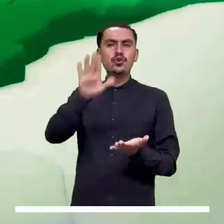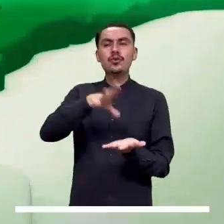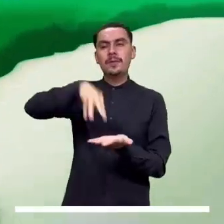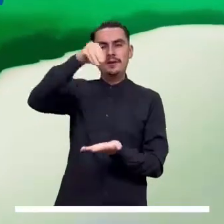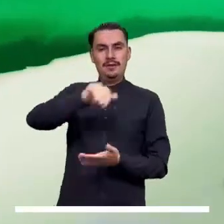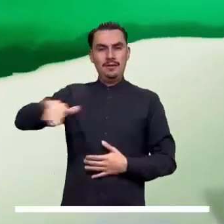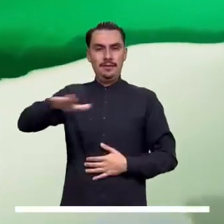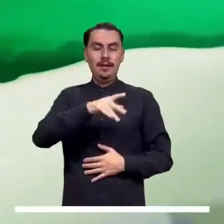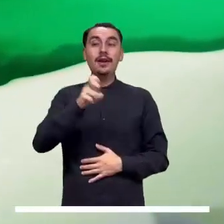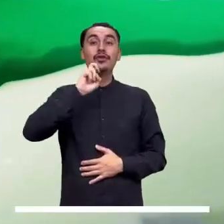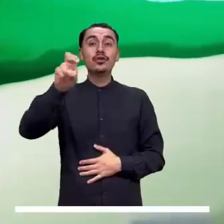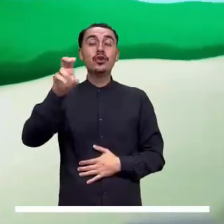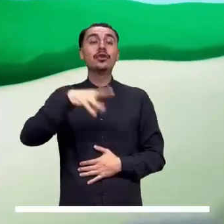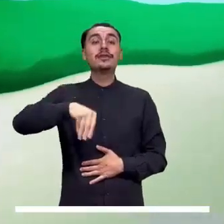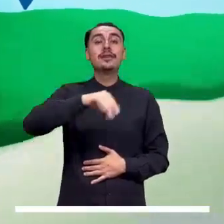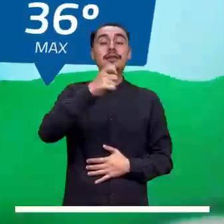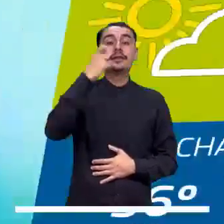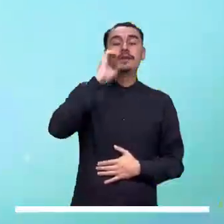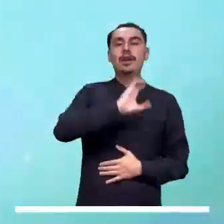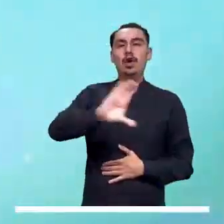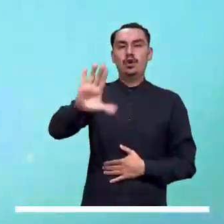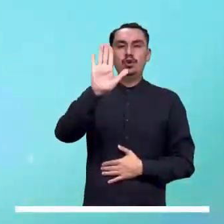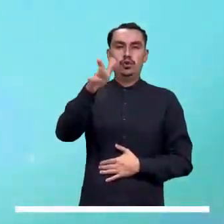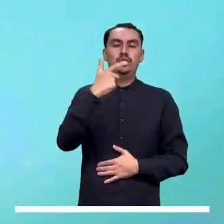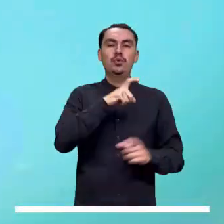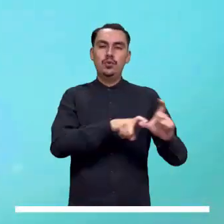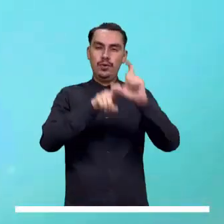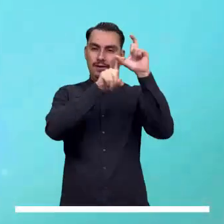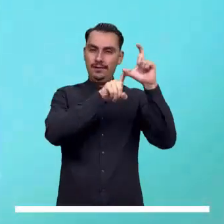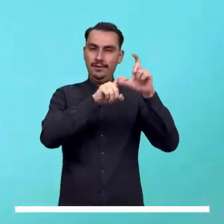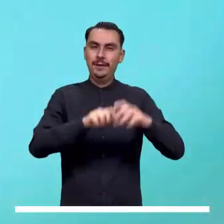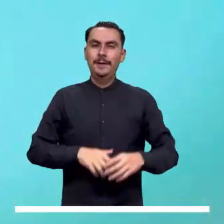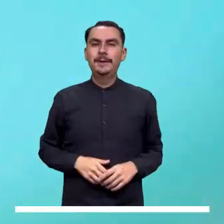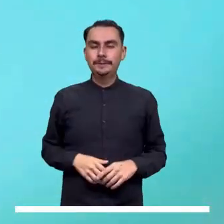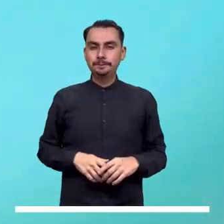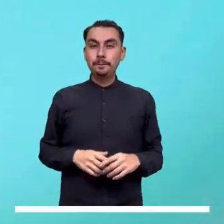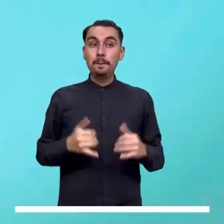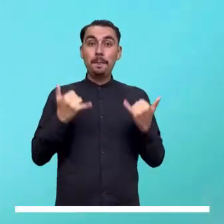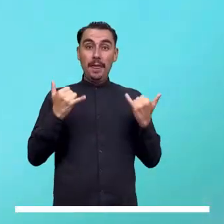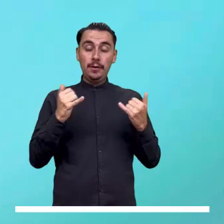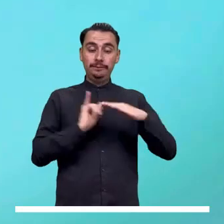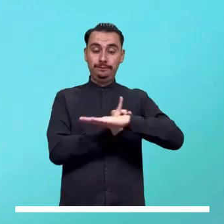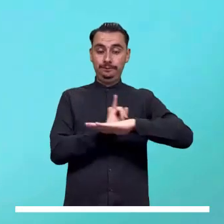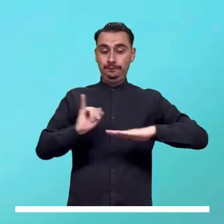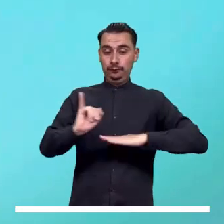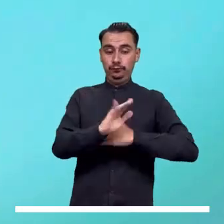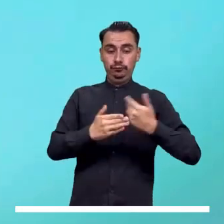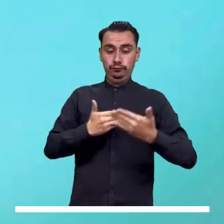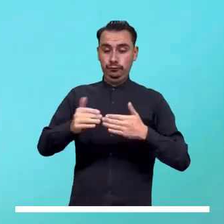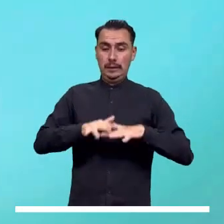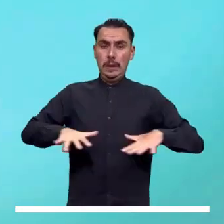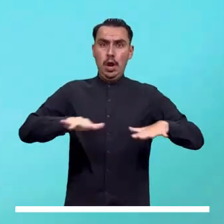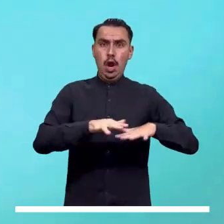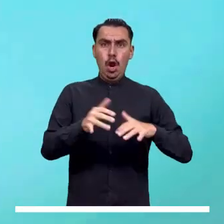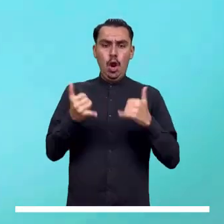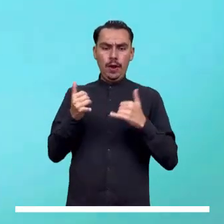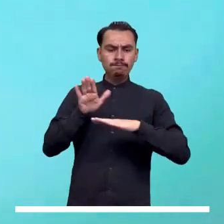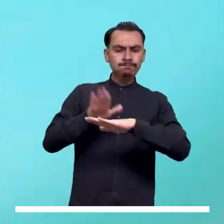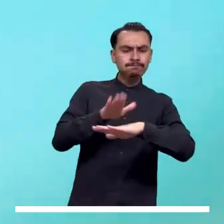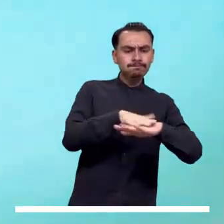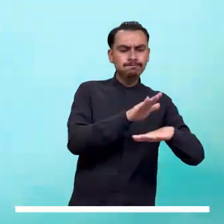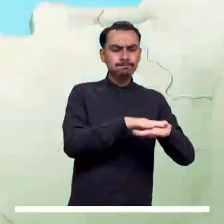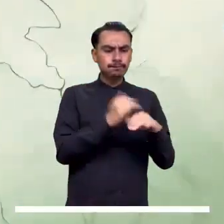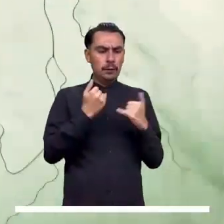incremento significativo en la nubosidad se podrá observar en las islas de San Andrés y Providencia. Sin embargo, el tiempo seco